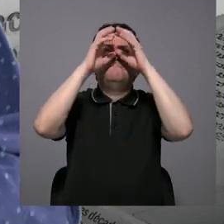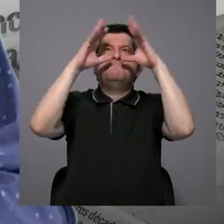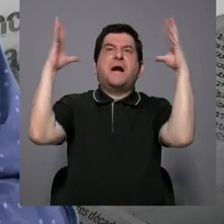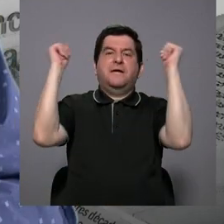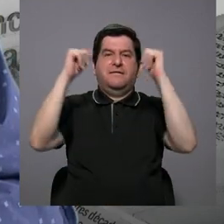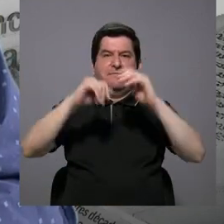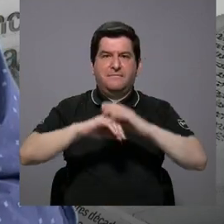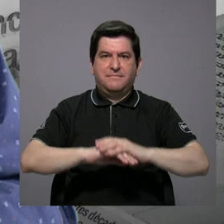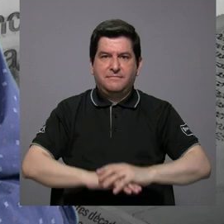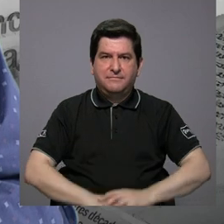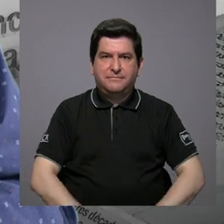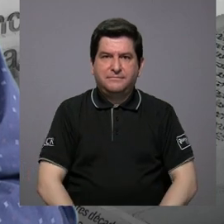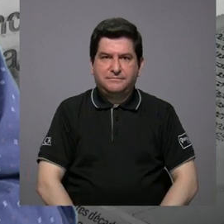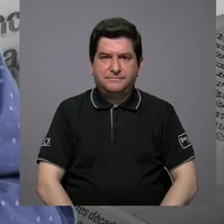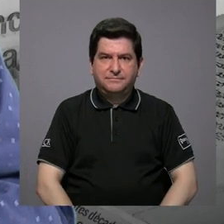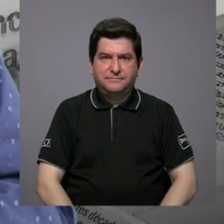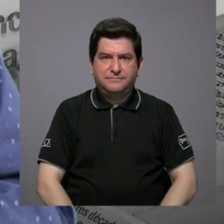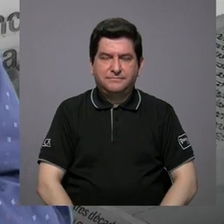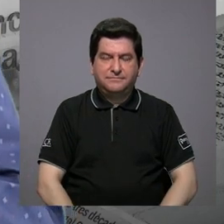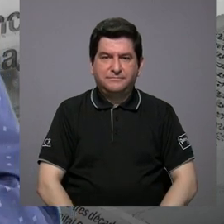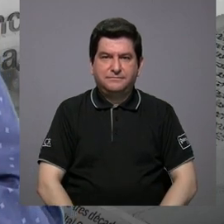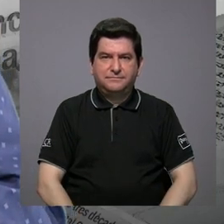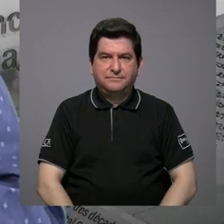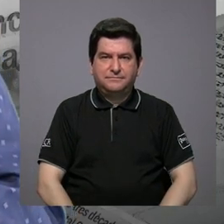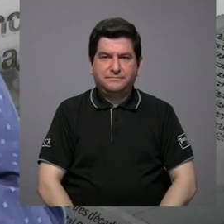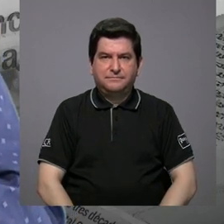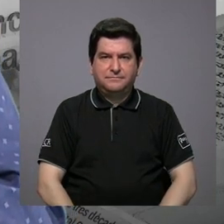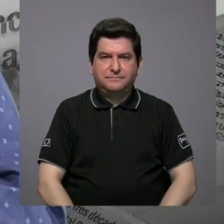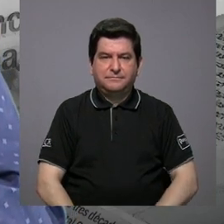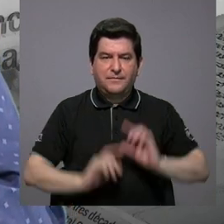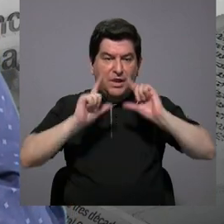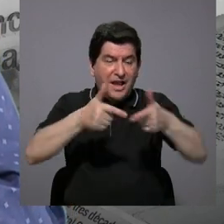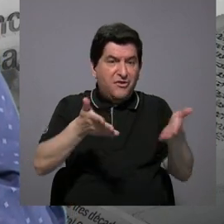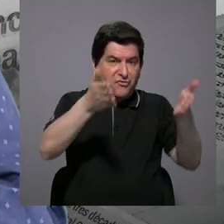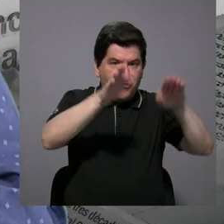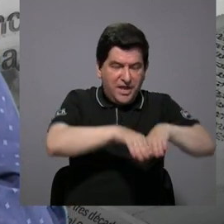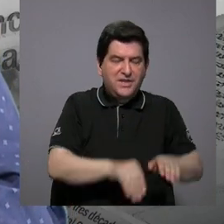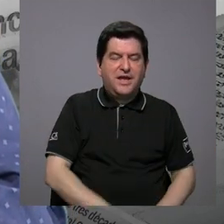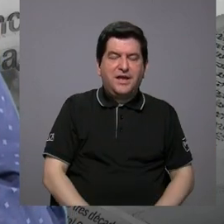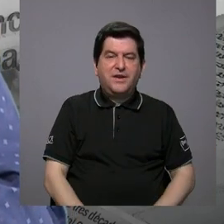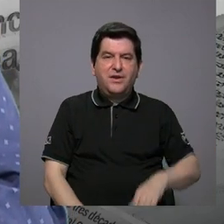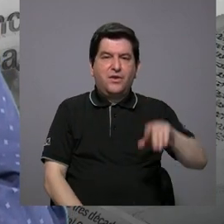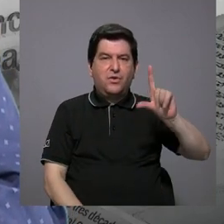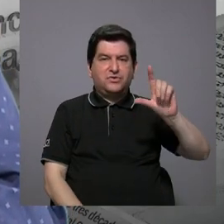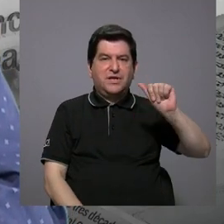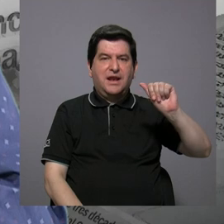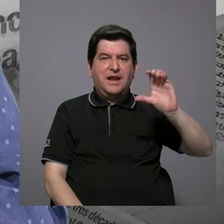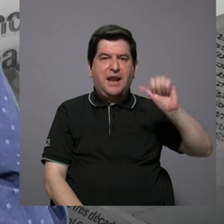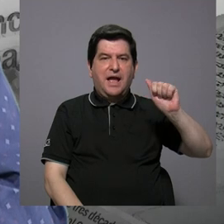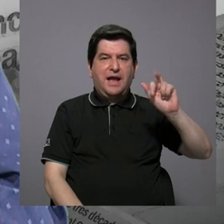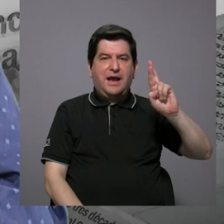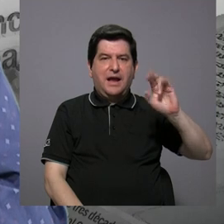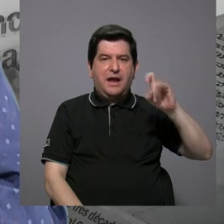que para los rellenos del acarpio y del guaso,